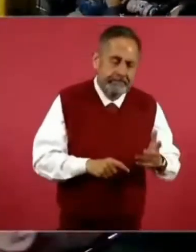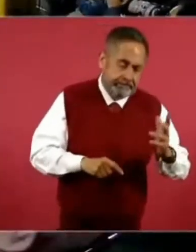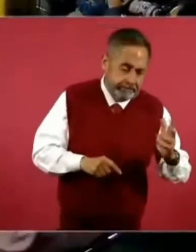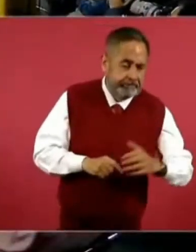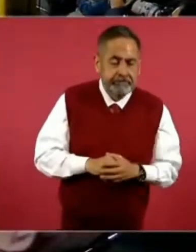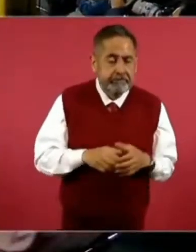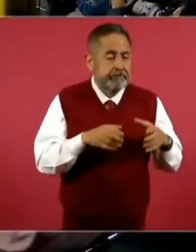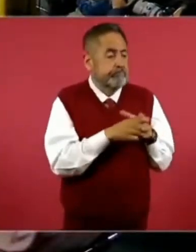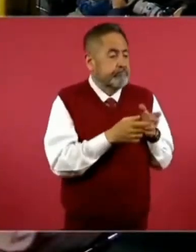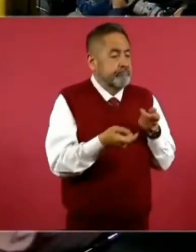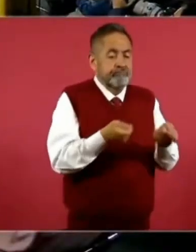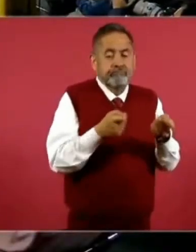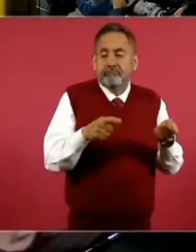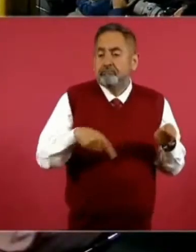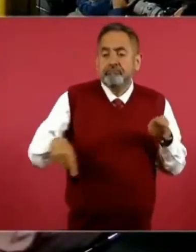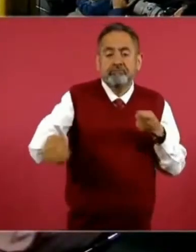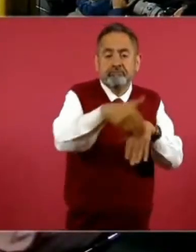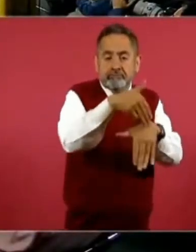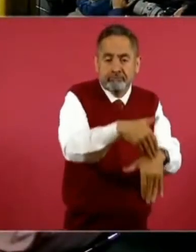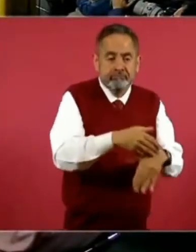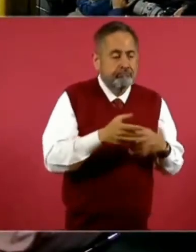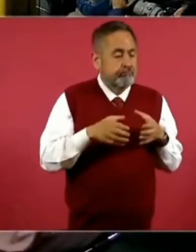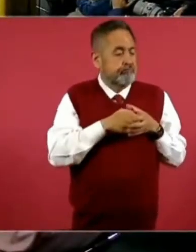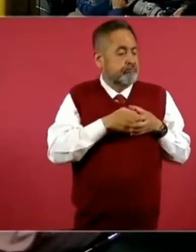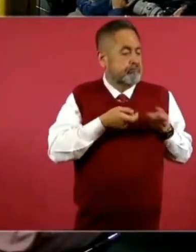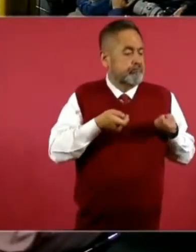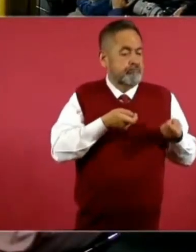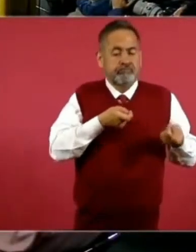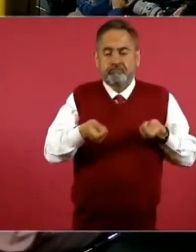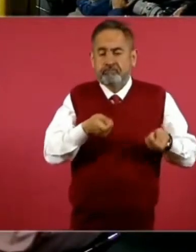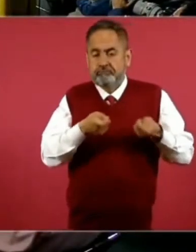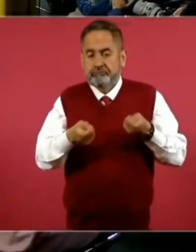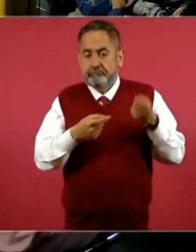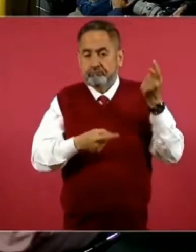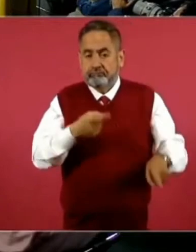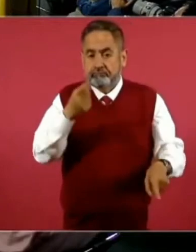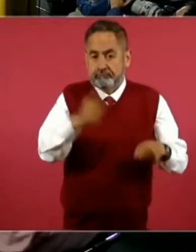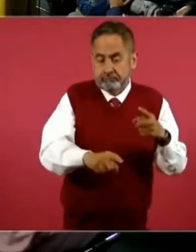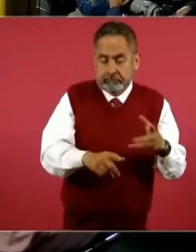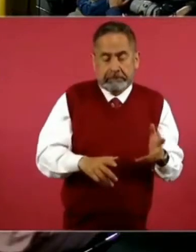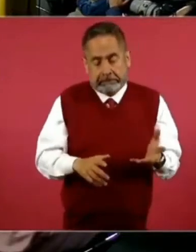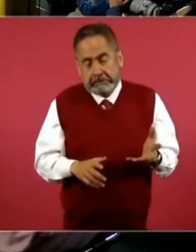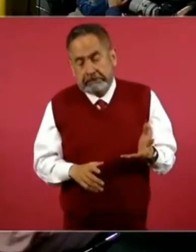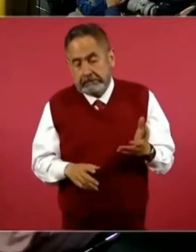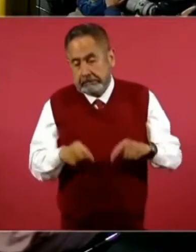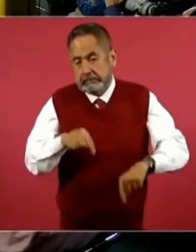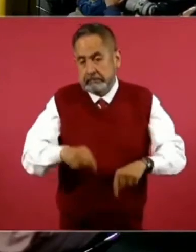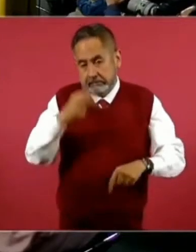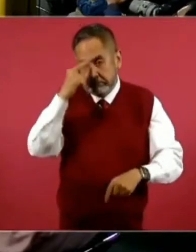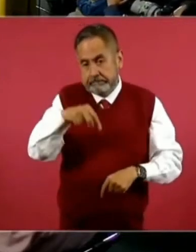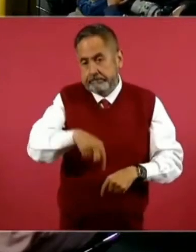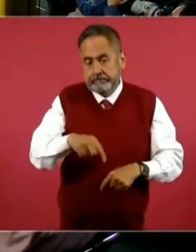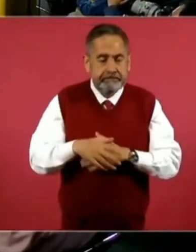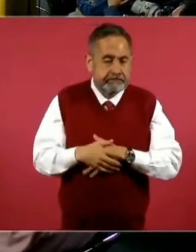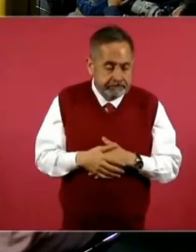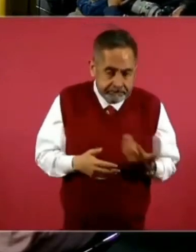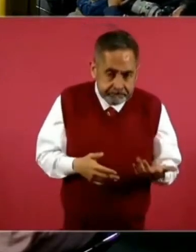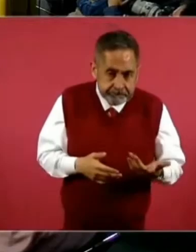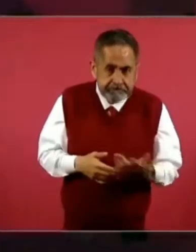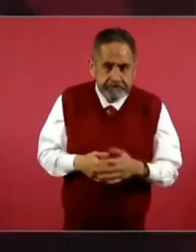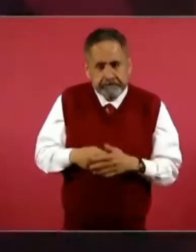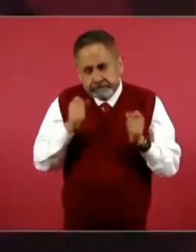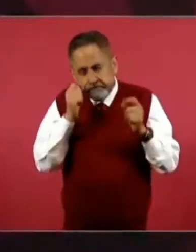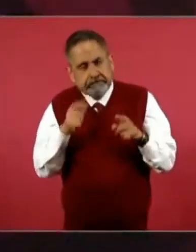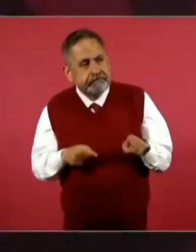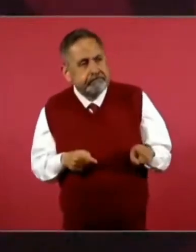se apoderan, esto en nuestro país se advierte con mucha